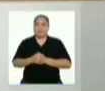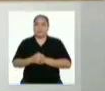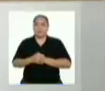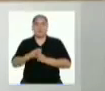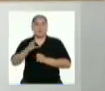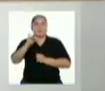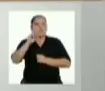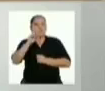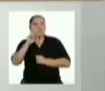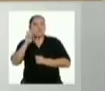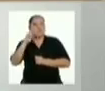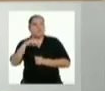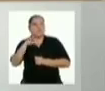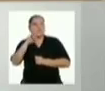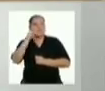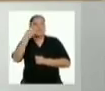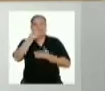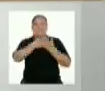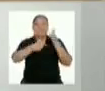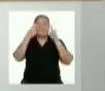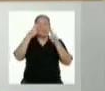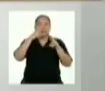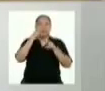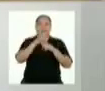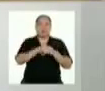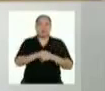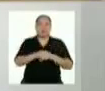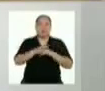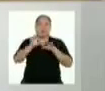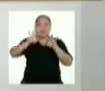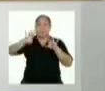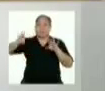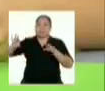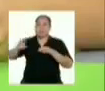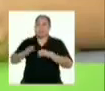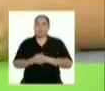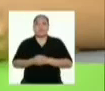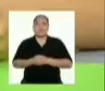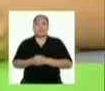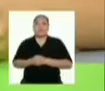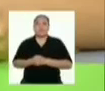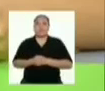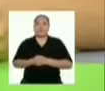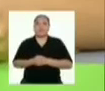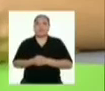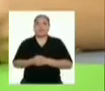Y, Jeremis, ¿qué observas en la hoja que nos queda al separar la parte sobrante?